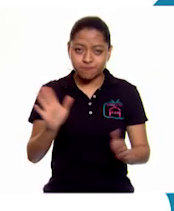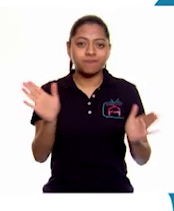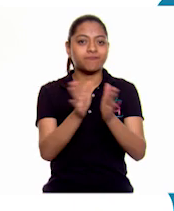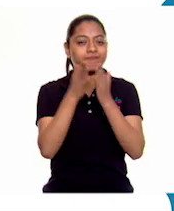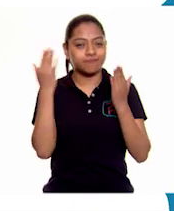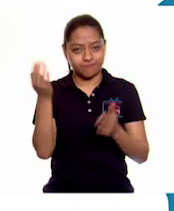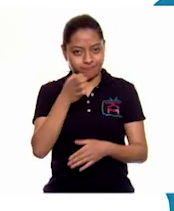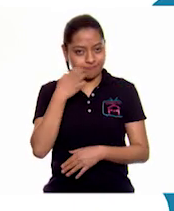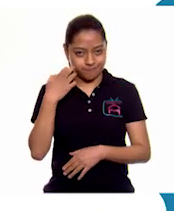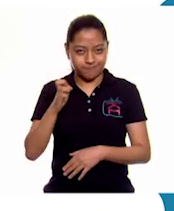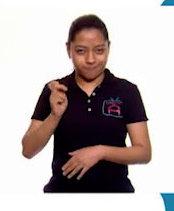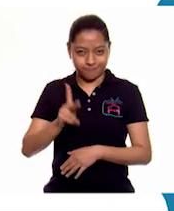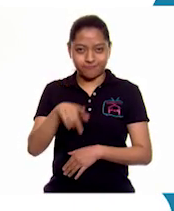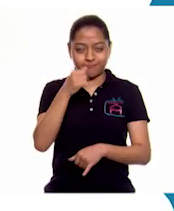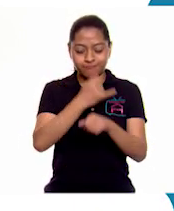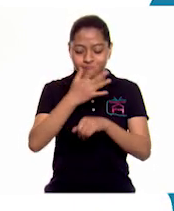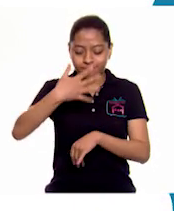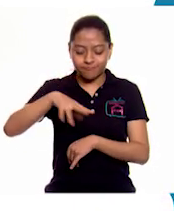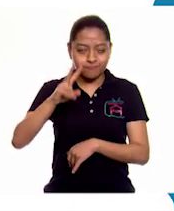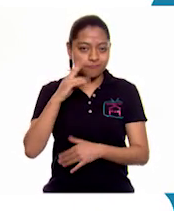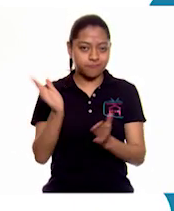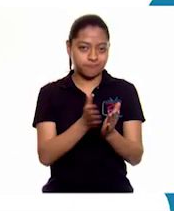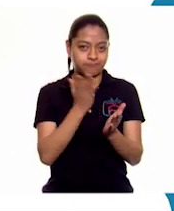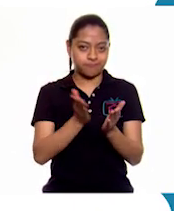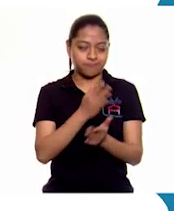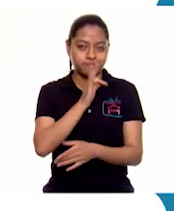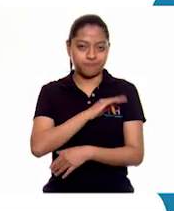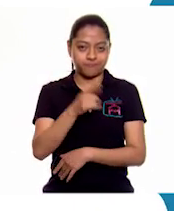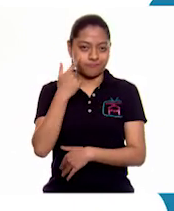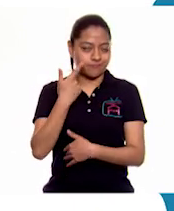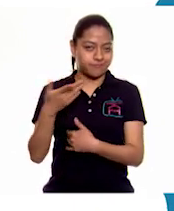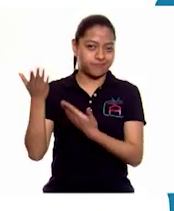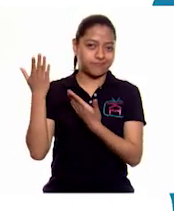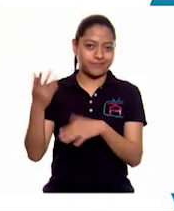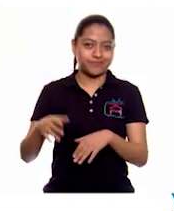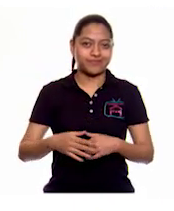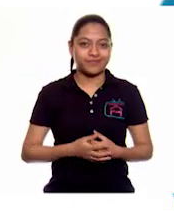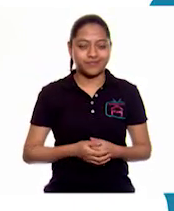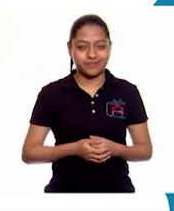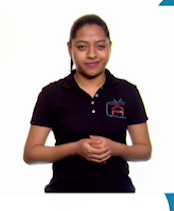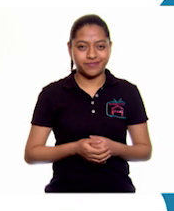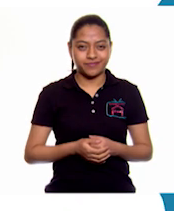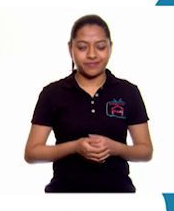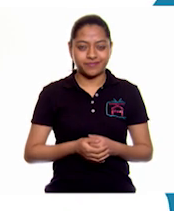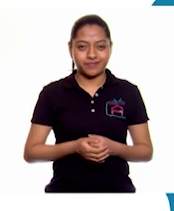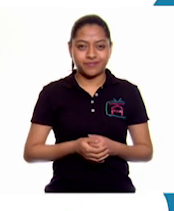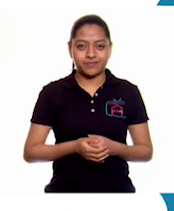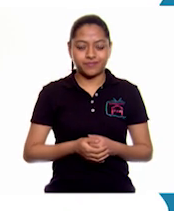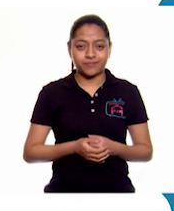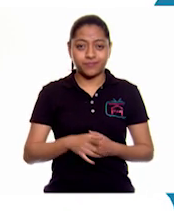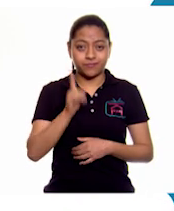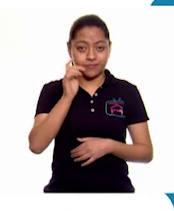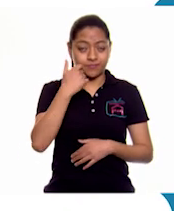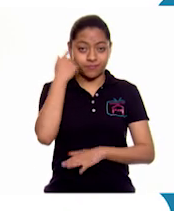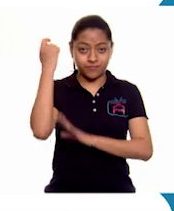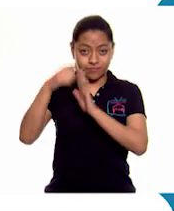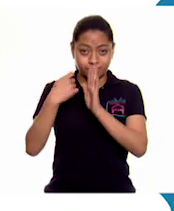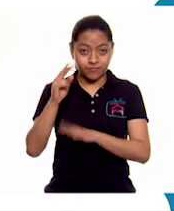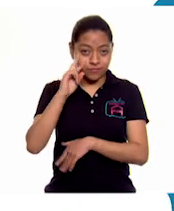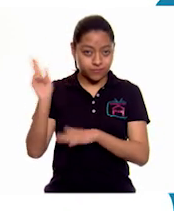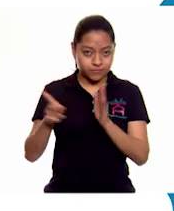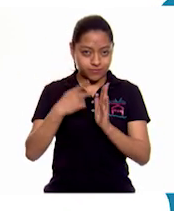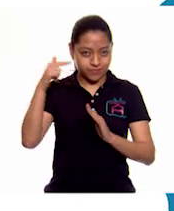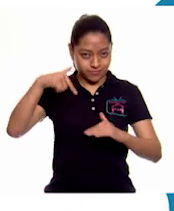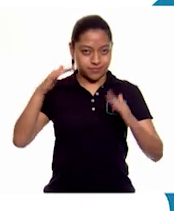libros de texto en la página conalitej.cep.gov.mx. Si quieres volver a ver los